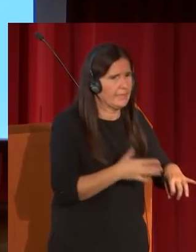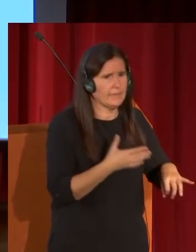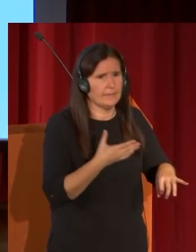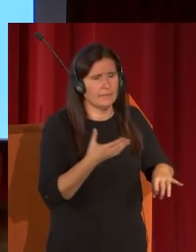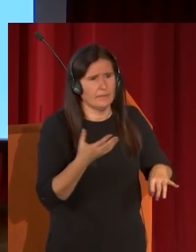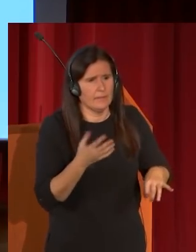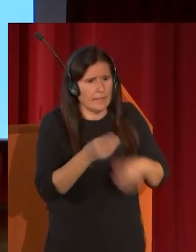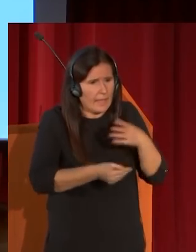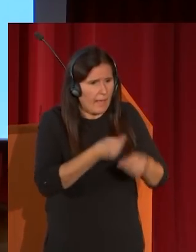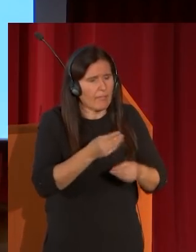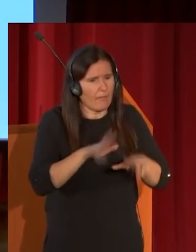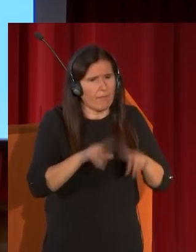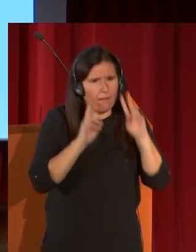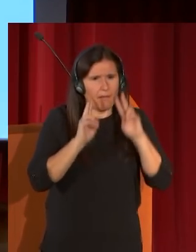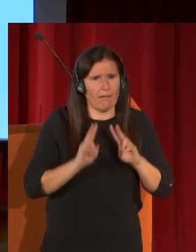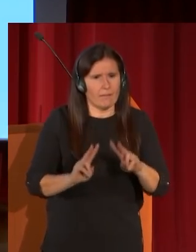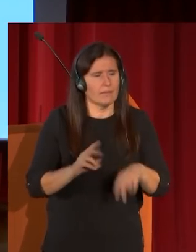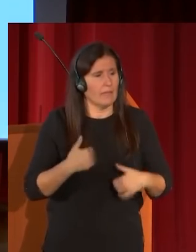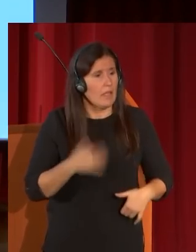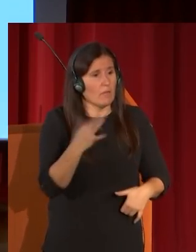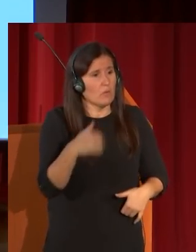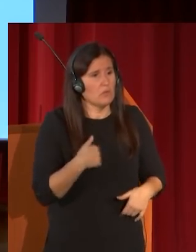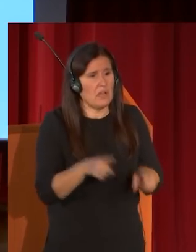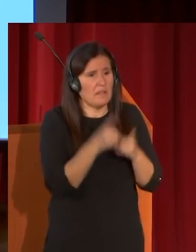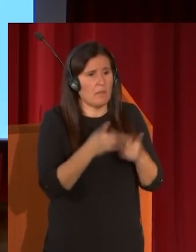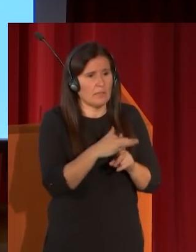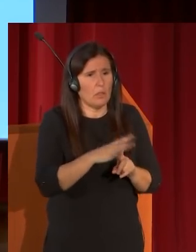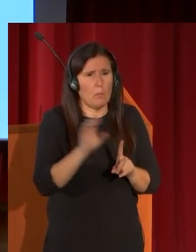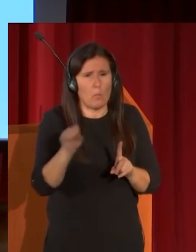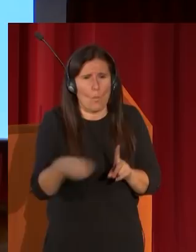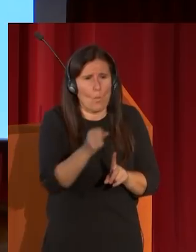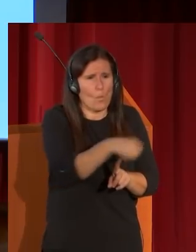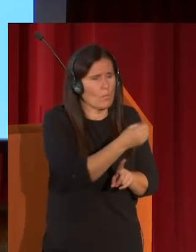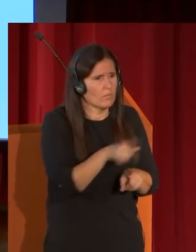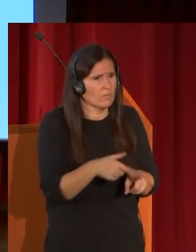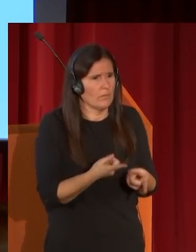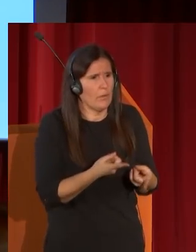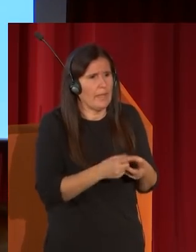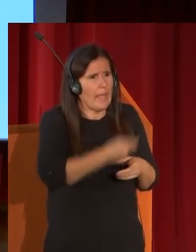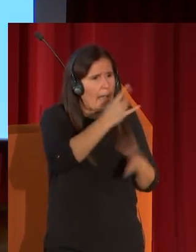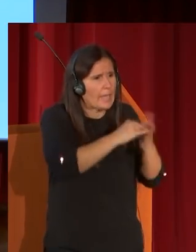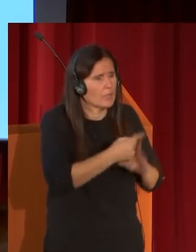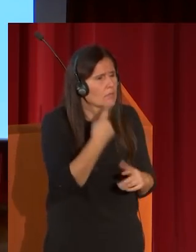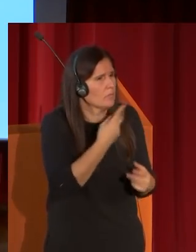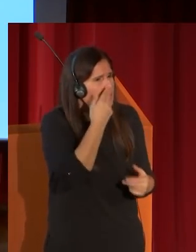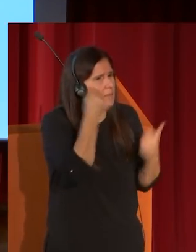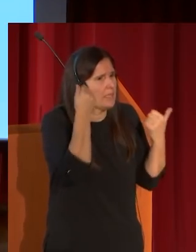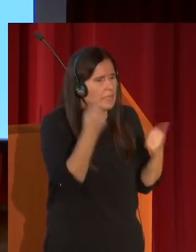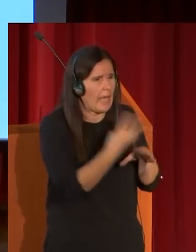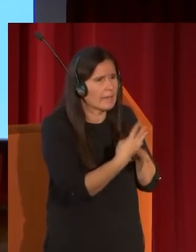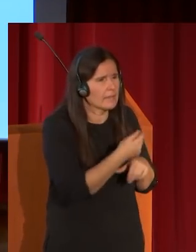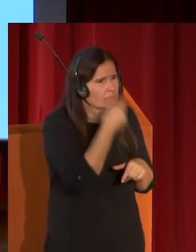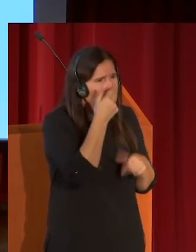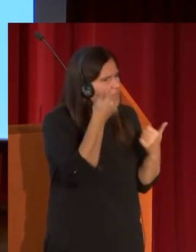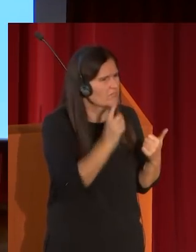hacen ver que a Fortuny no le interesa el escenario vacío en sí mismo la belleza de la arquitectura o de los jardines sino